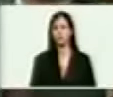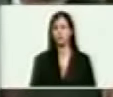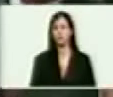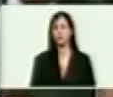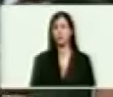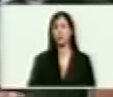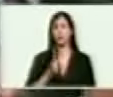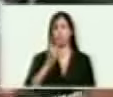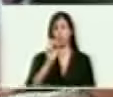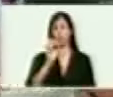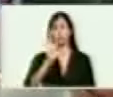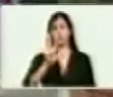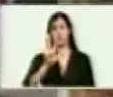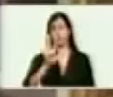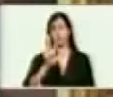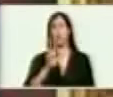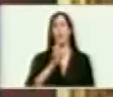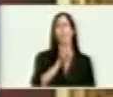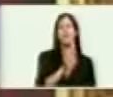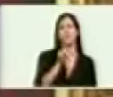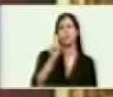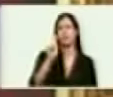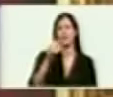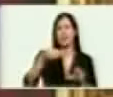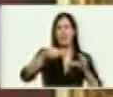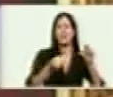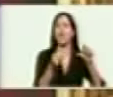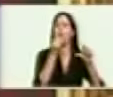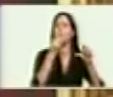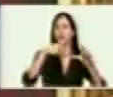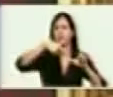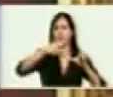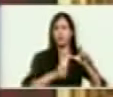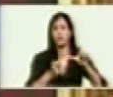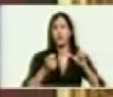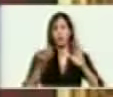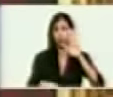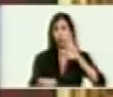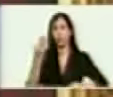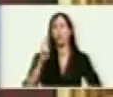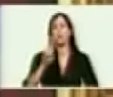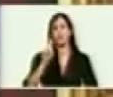2.5 unidades tributarias. Ustedes saben que la unidad tributaria subió además.